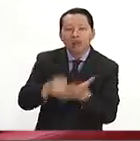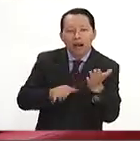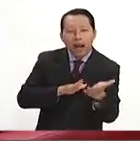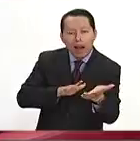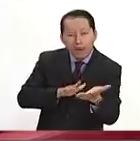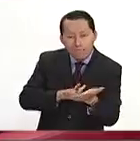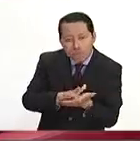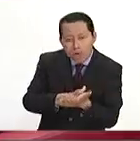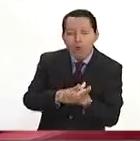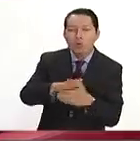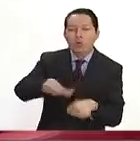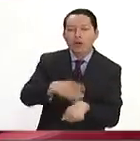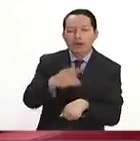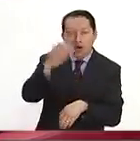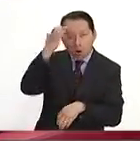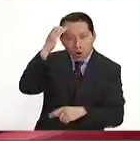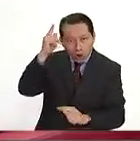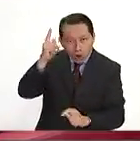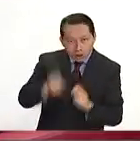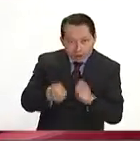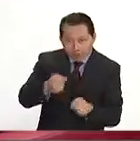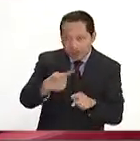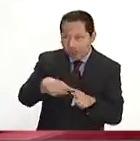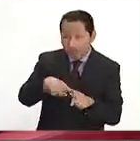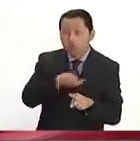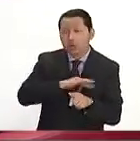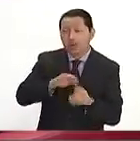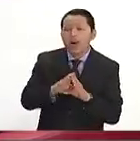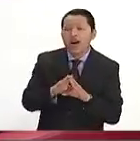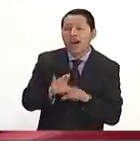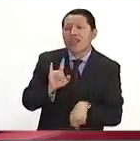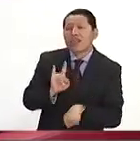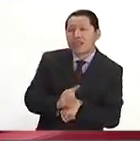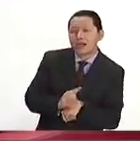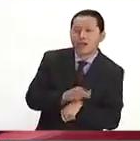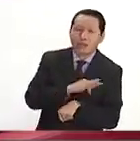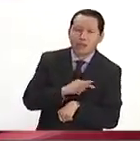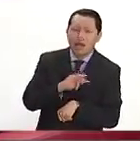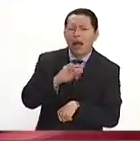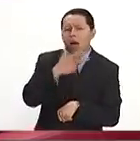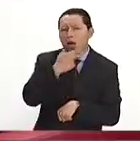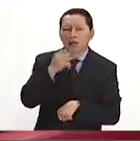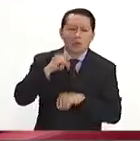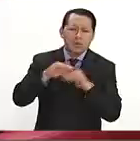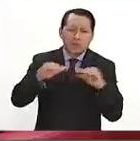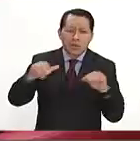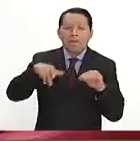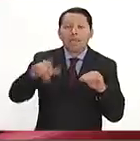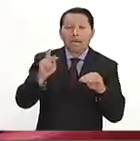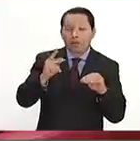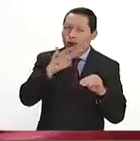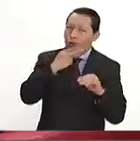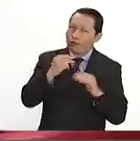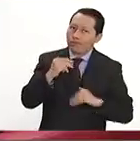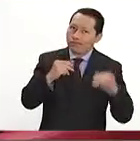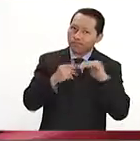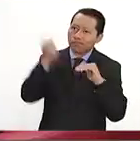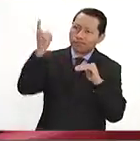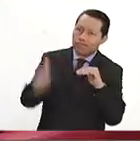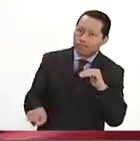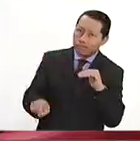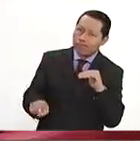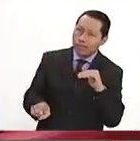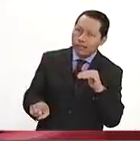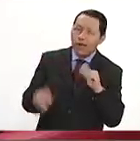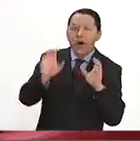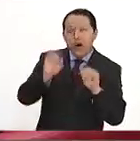conocimiento se puede caer en simulación, ¿no? Ah, bueno, que se aplique la paridad, pero te vamos a estar mandando o vas a renunciar y